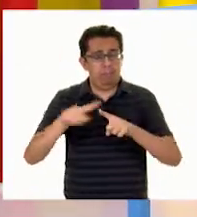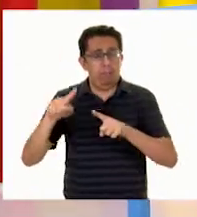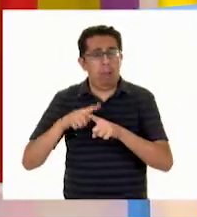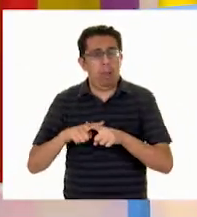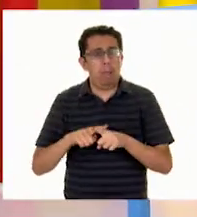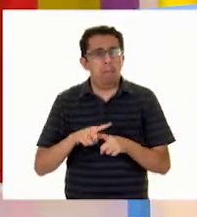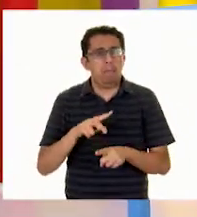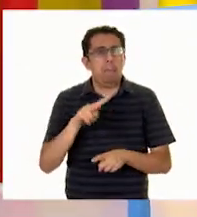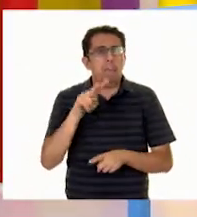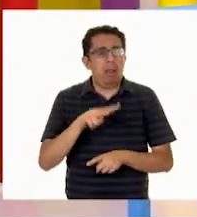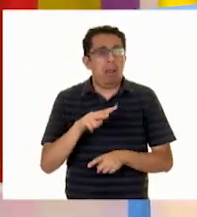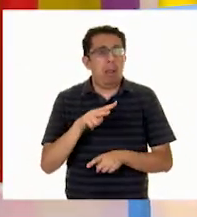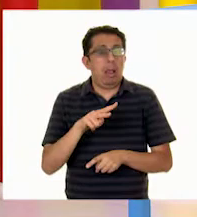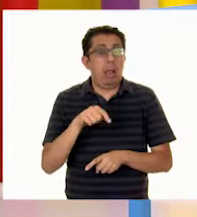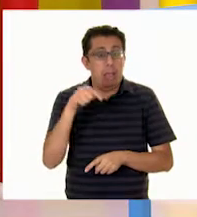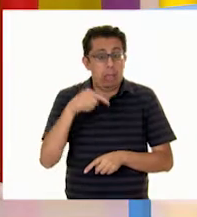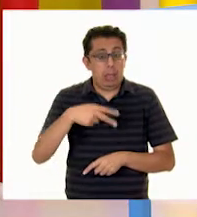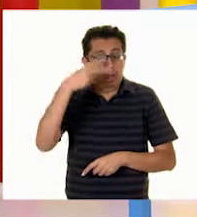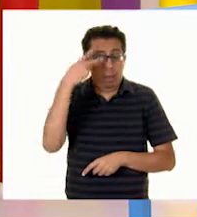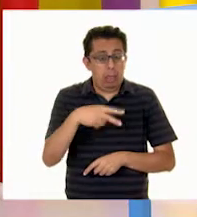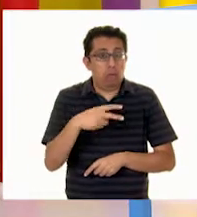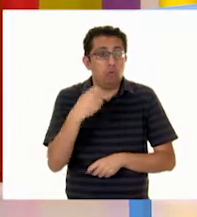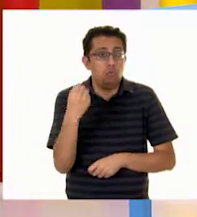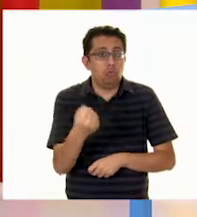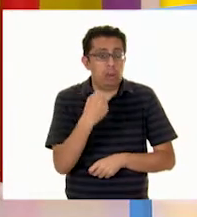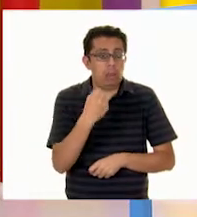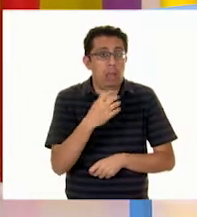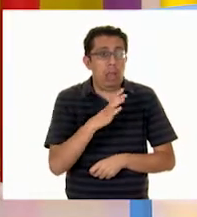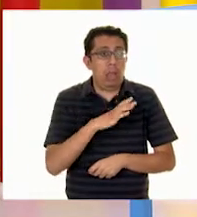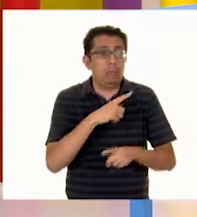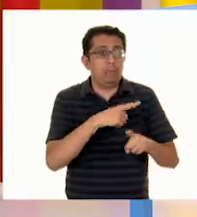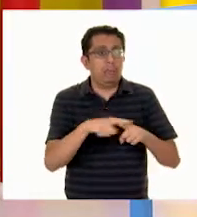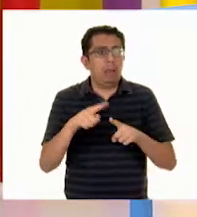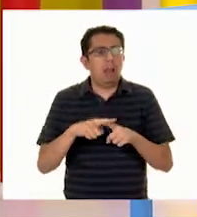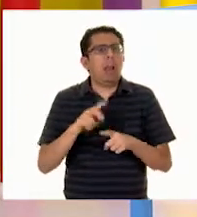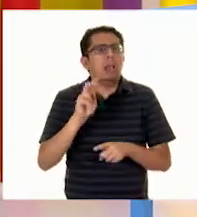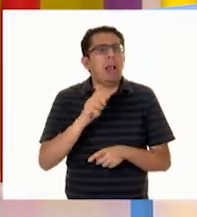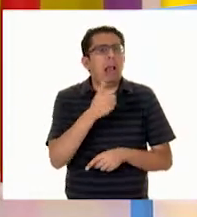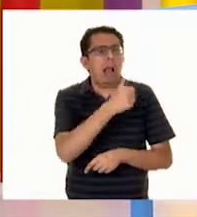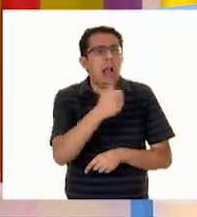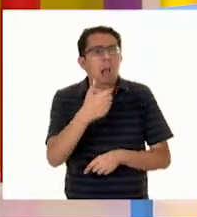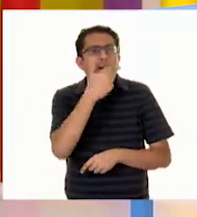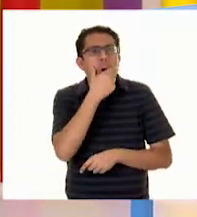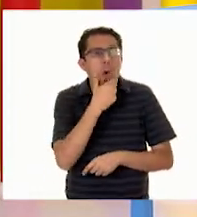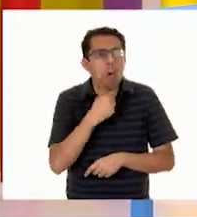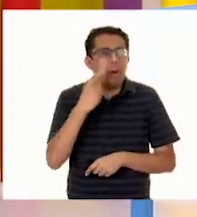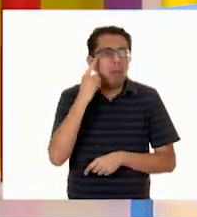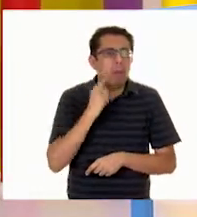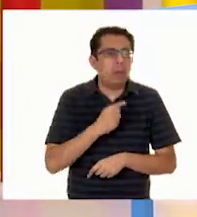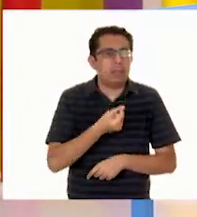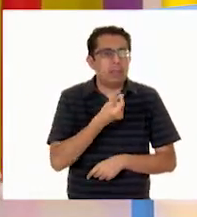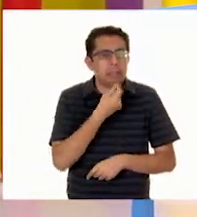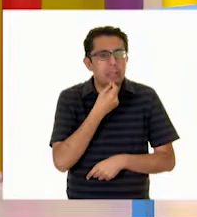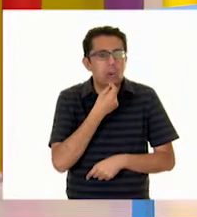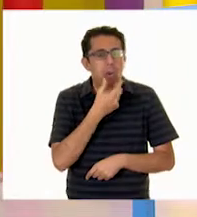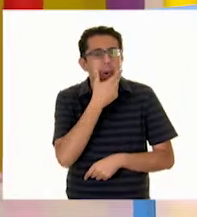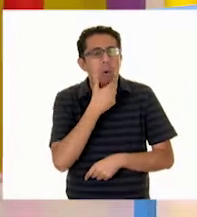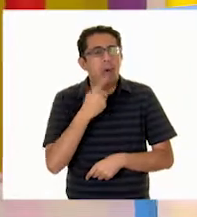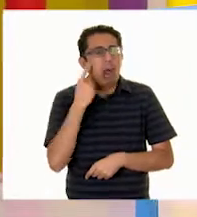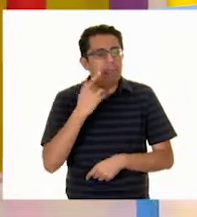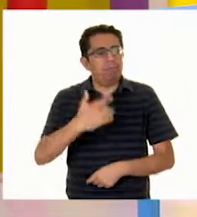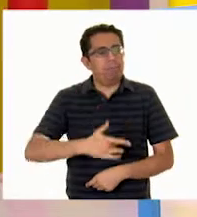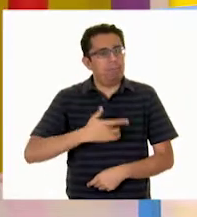afortunadamente Hay una gran diversidad Hace que cada mujer Que cada hombre Que cada niña Que cada niño Se sienta